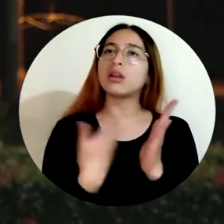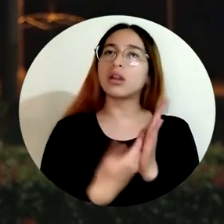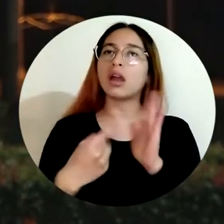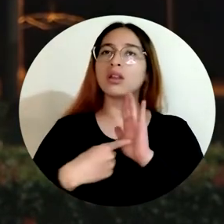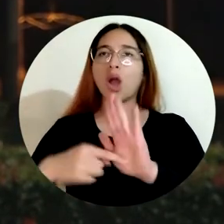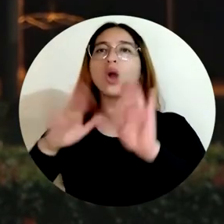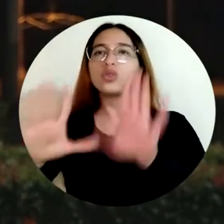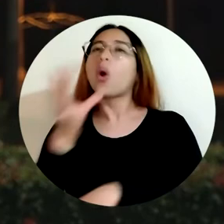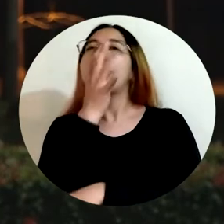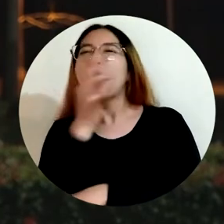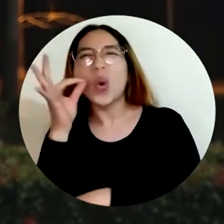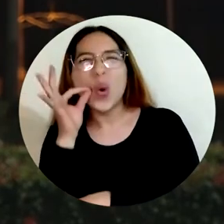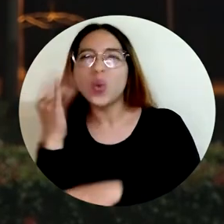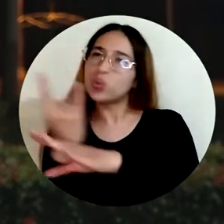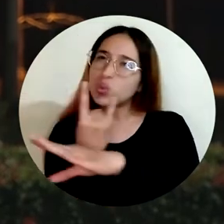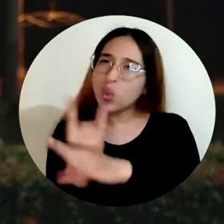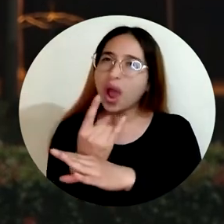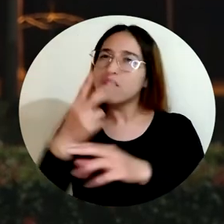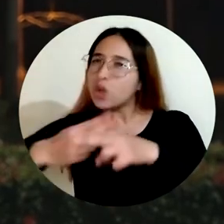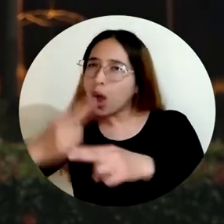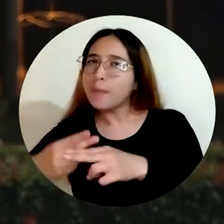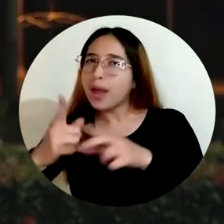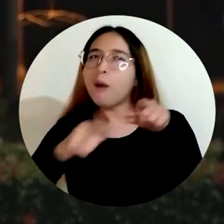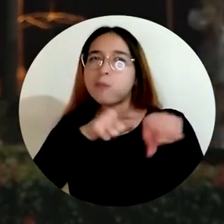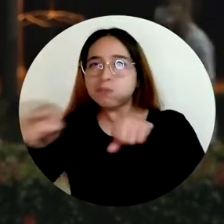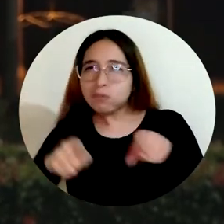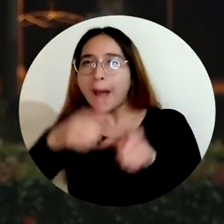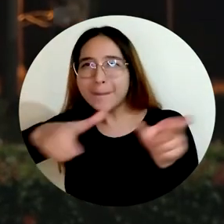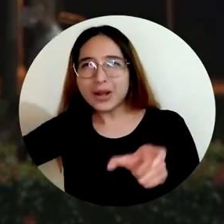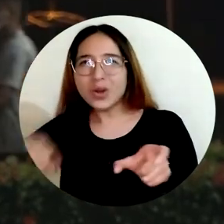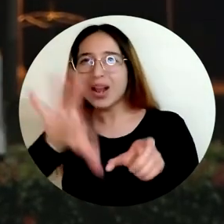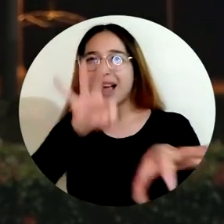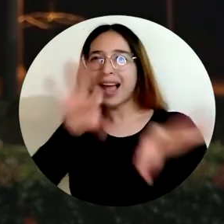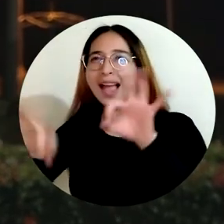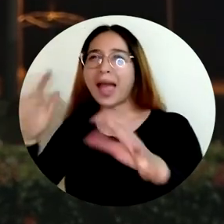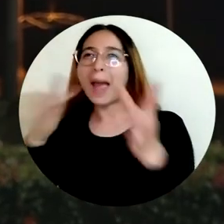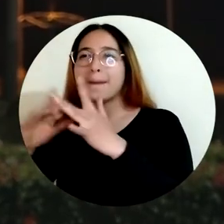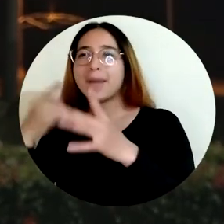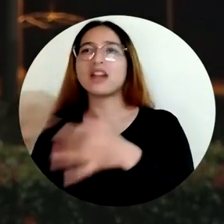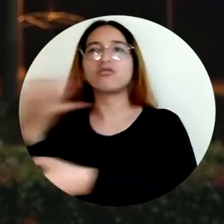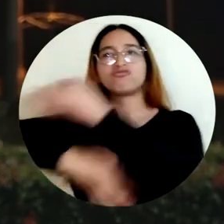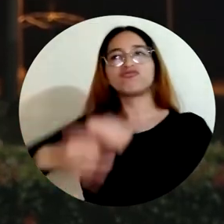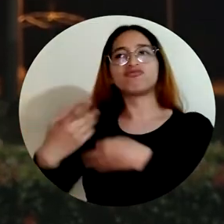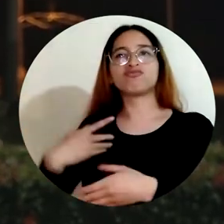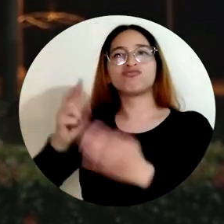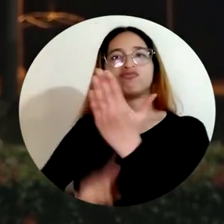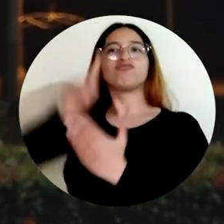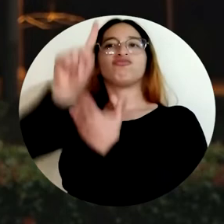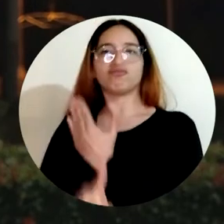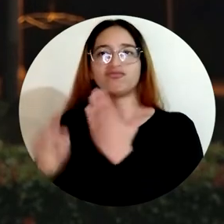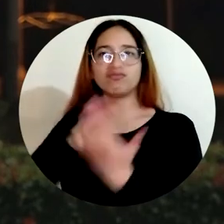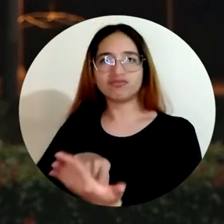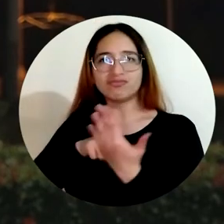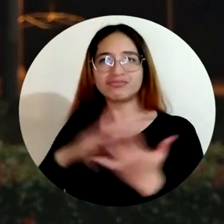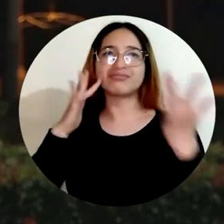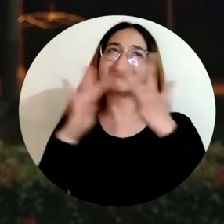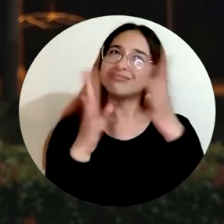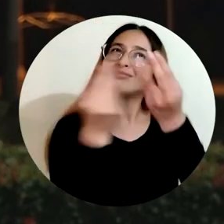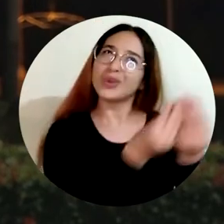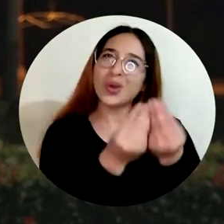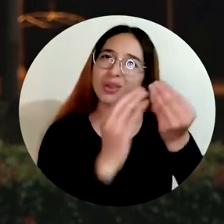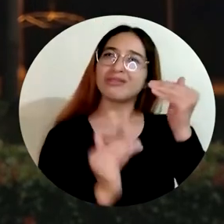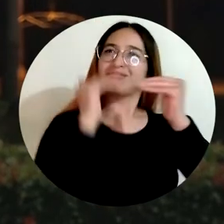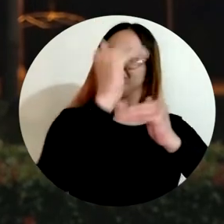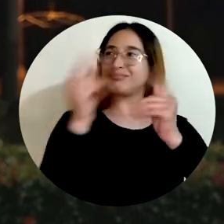y el próximo 26 de noviembre se van a entregar las credenciales a las diferentes